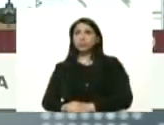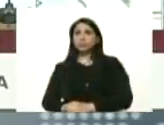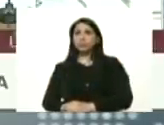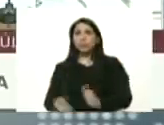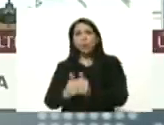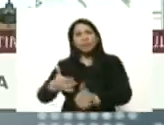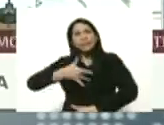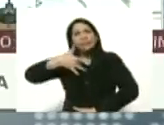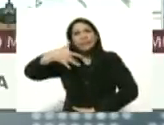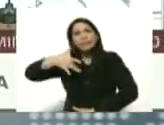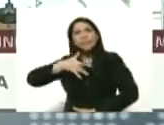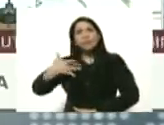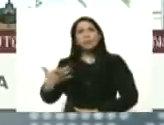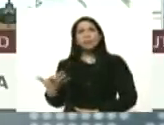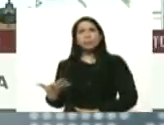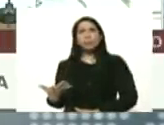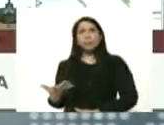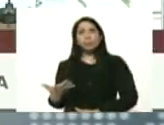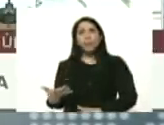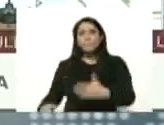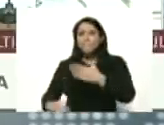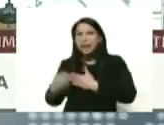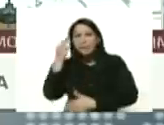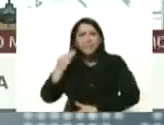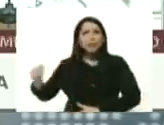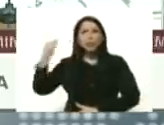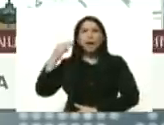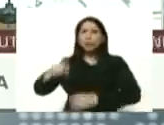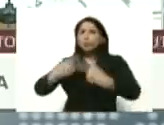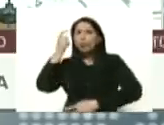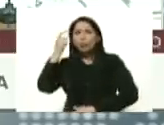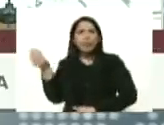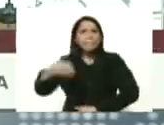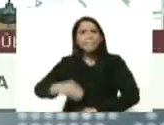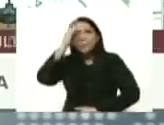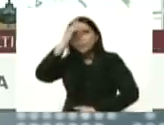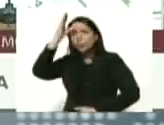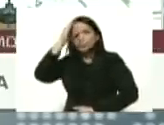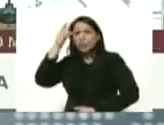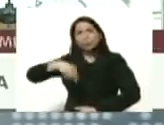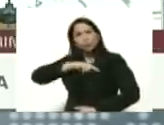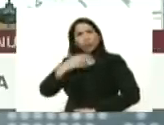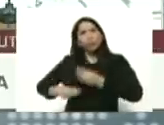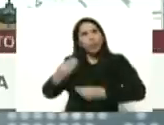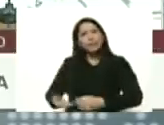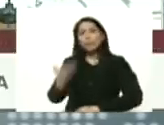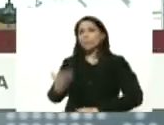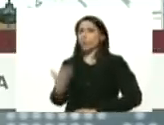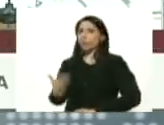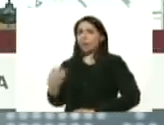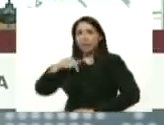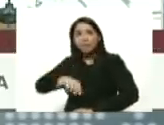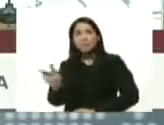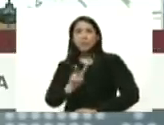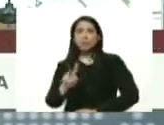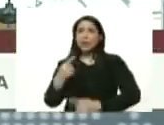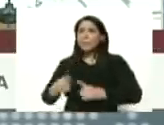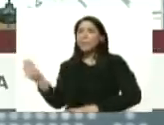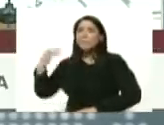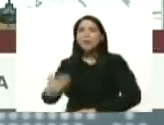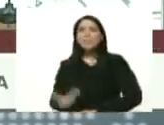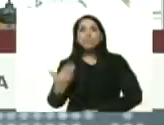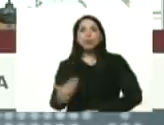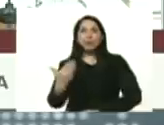consentimiento vaya madurando cada vez más la conciencia lo que hemos hecho es importante pero más